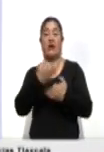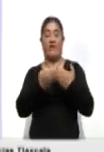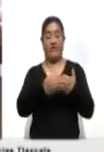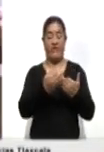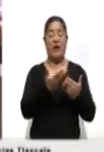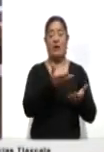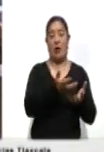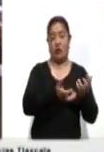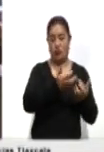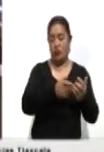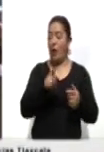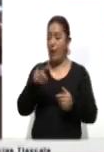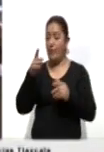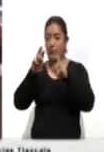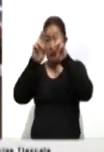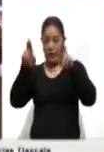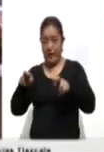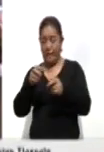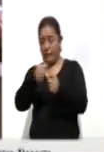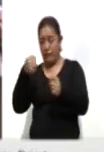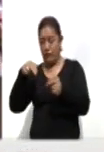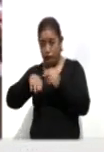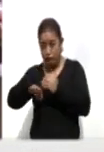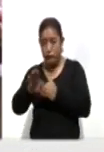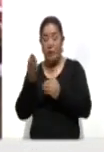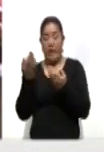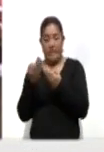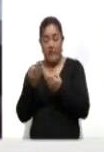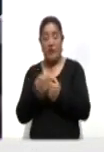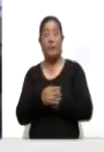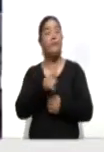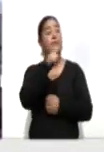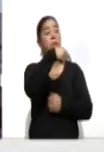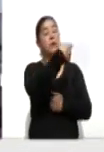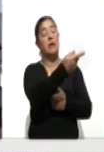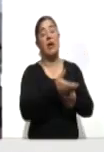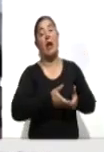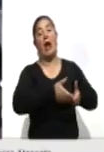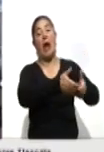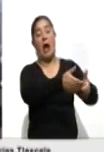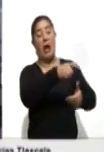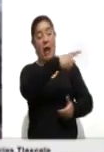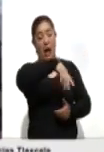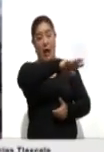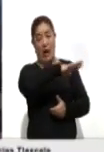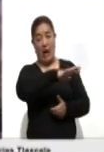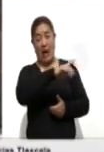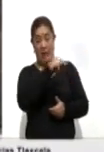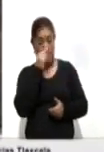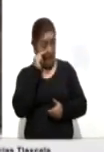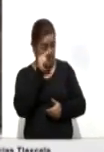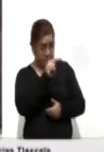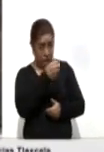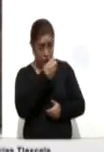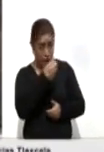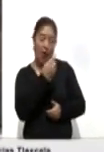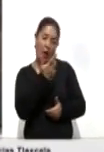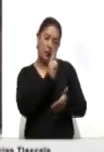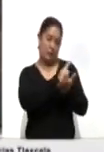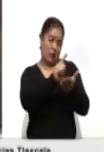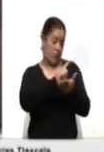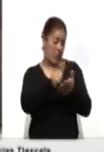preparados y evitar consumir alimentos en la calle y en caso de hacerlo, asegurarse de que el lugar cumpla con las condiciones higiénicas